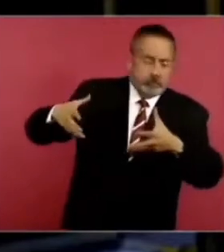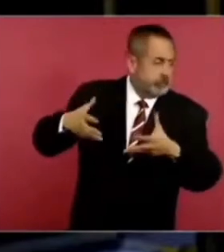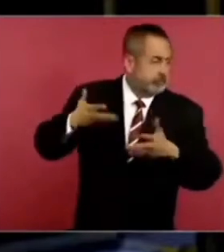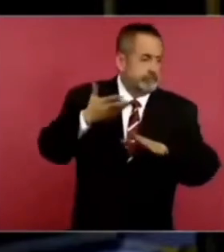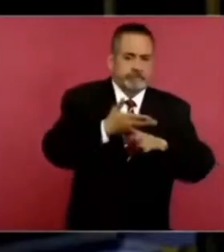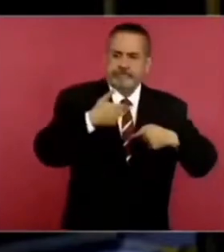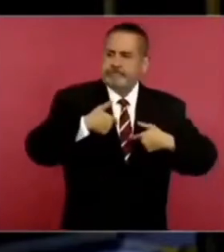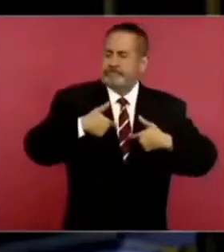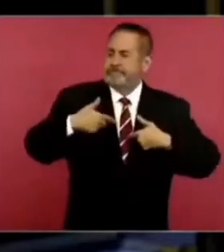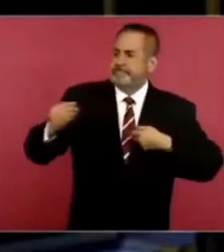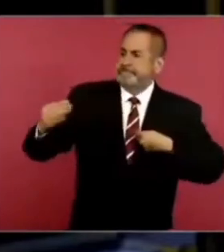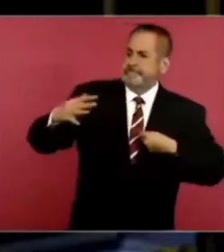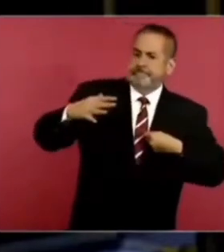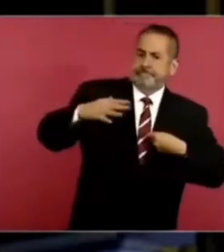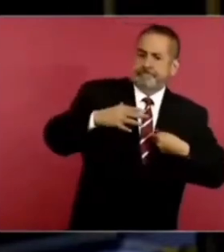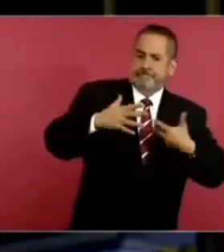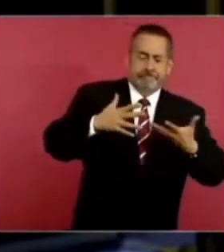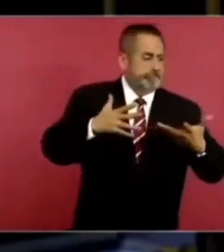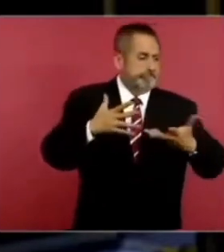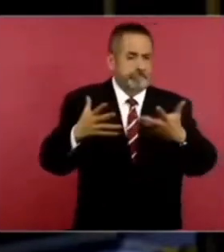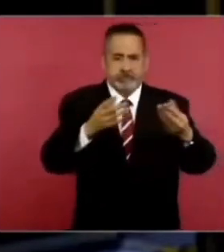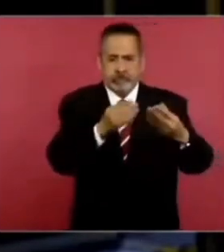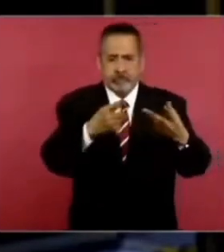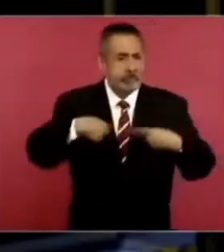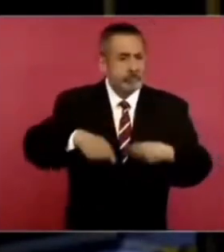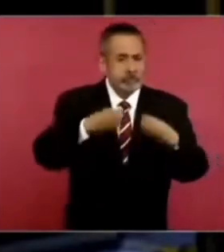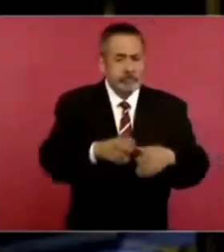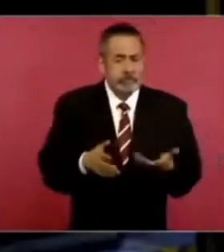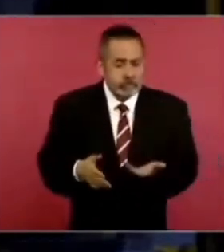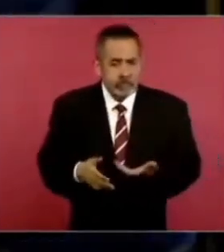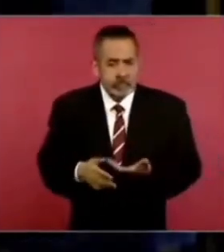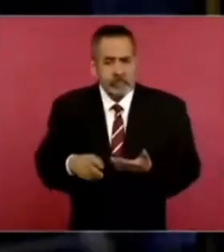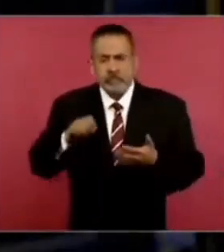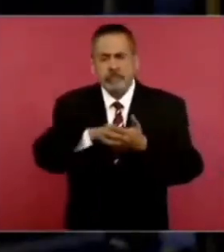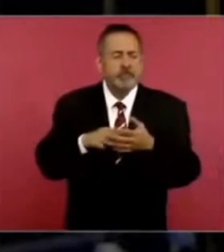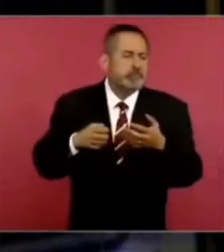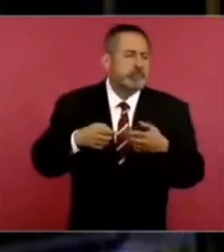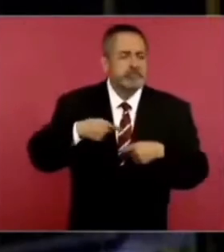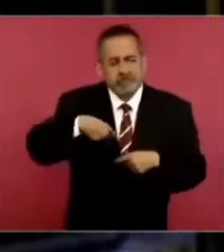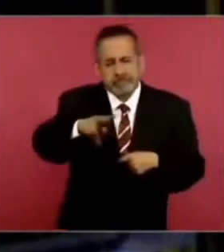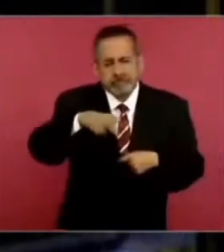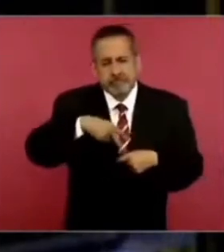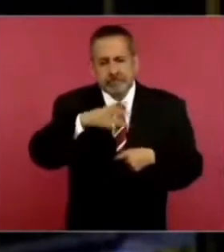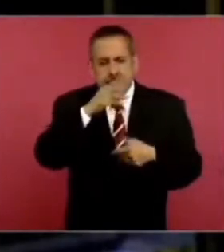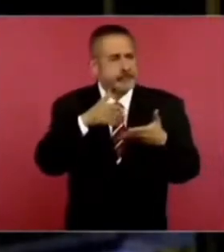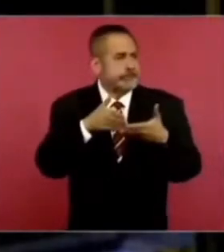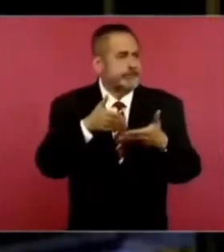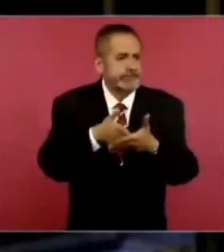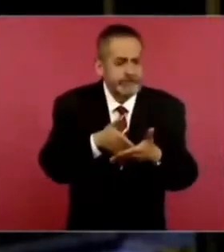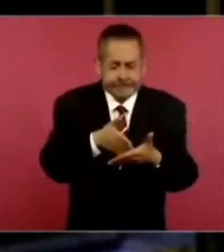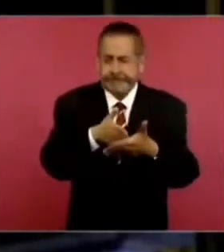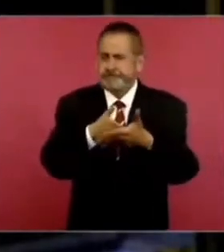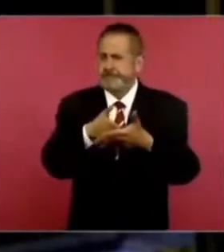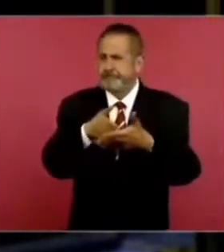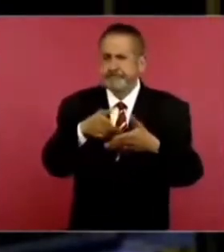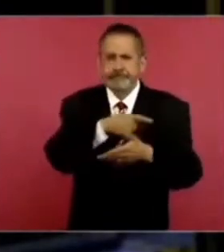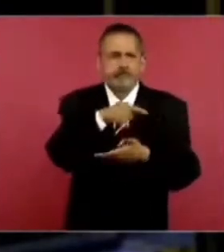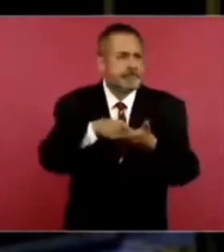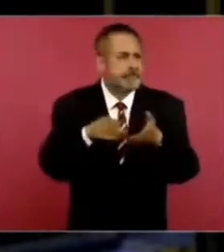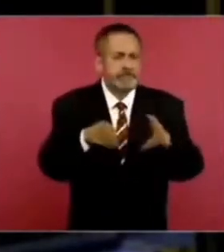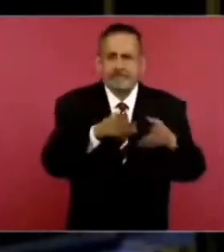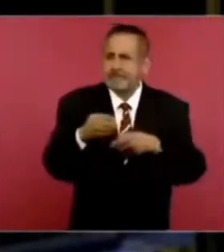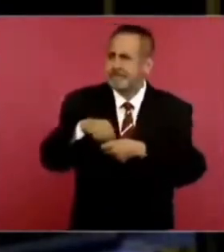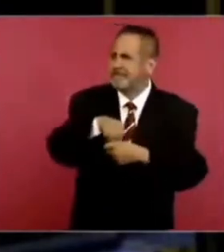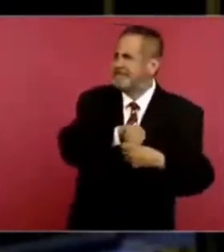afectados porque son situaciones que en su tránsito ven, de repente no pueden salir de casa, tienen que pasar por algunos sitios. En fin,